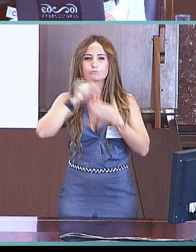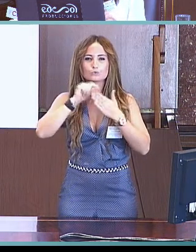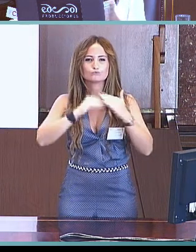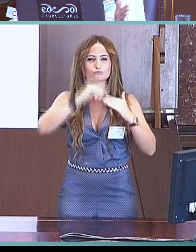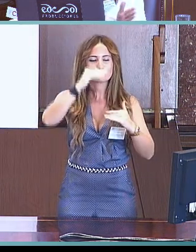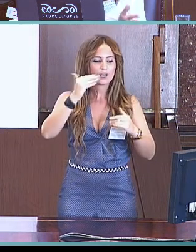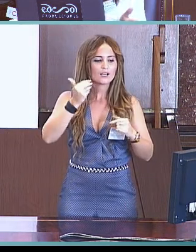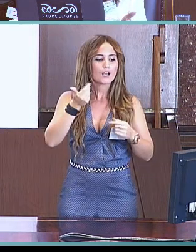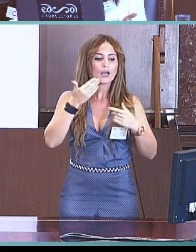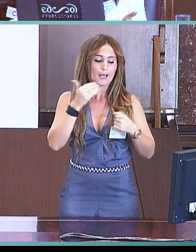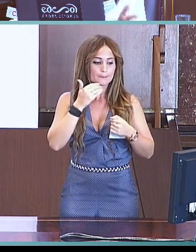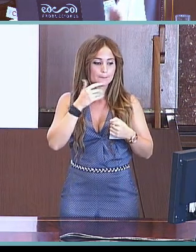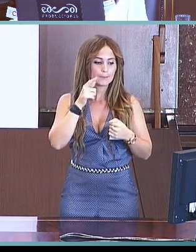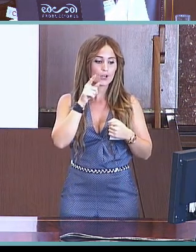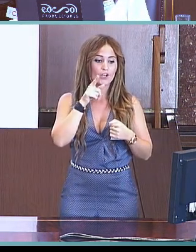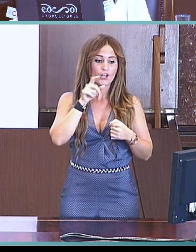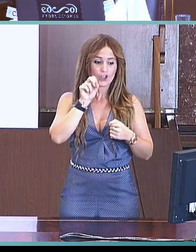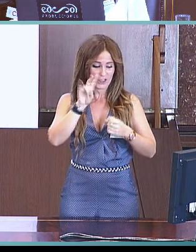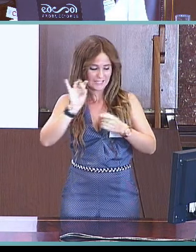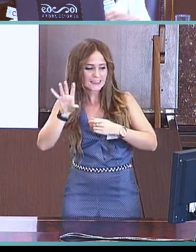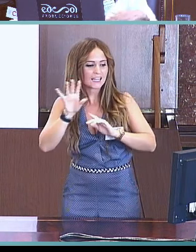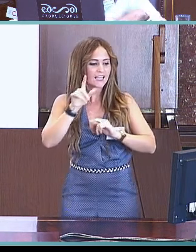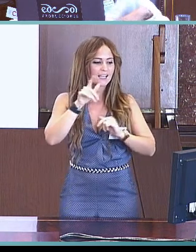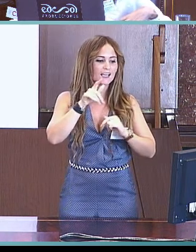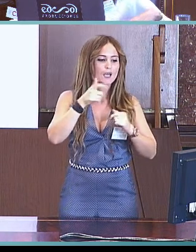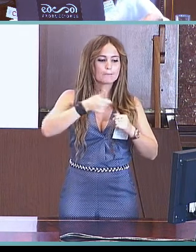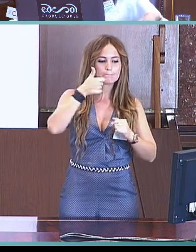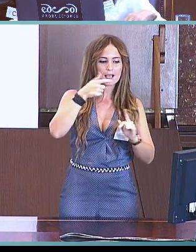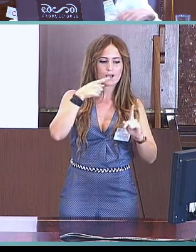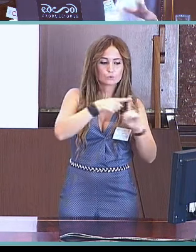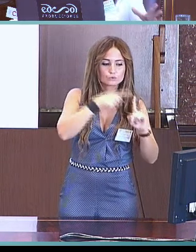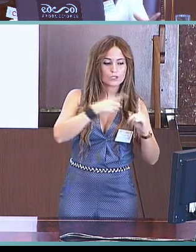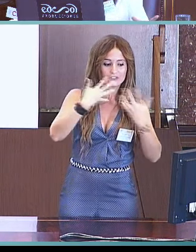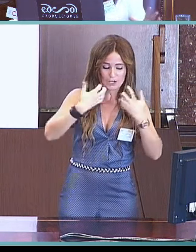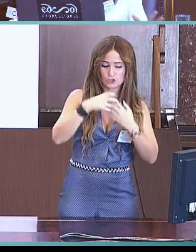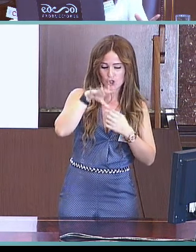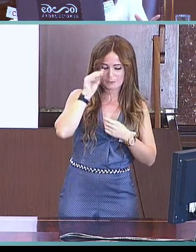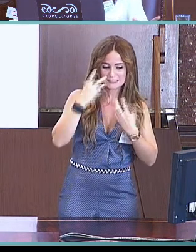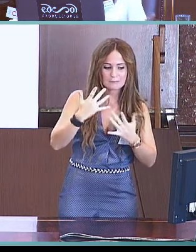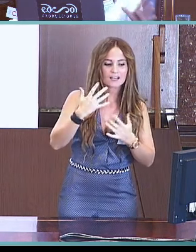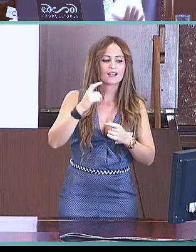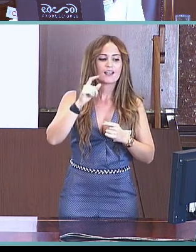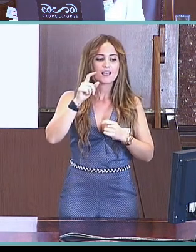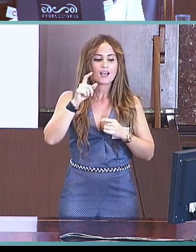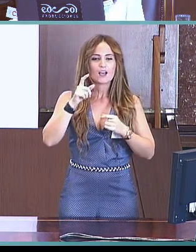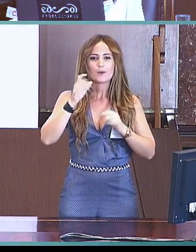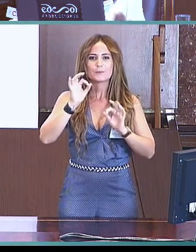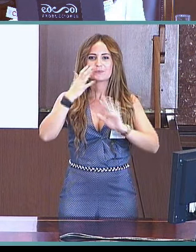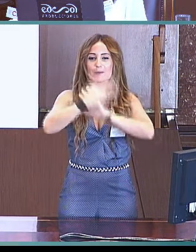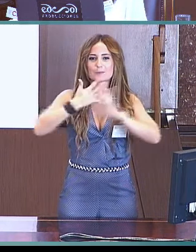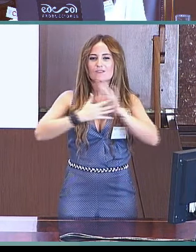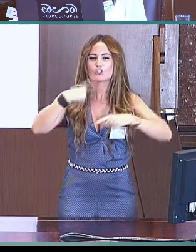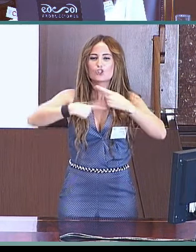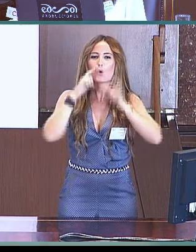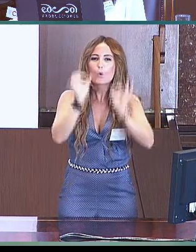Por ejemplo, en el intervalo de 12 a 15 meses, lo que más se comprende, además de las frases tempranas, son los juegos y rutinas